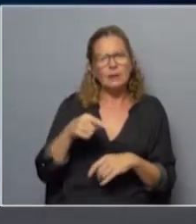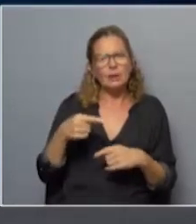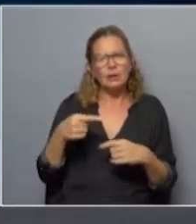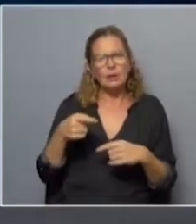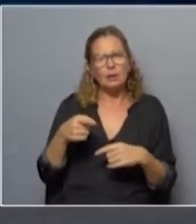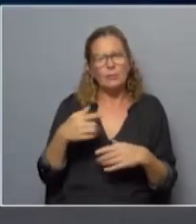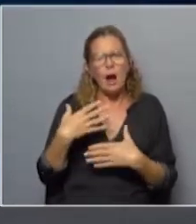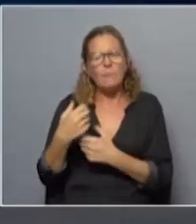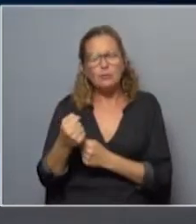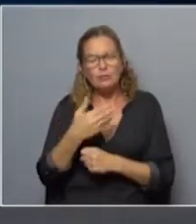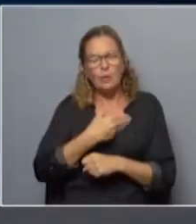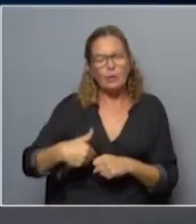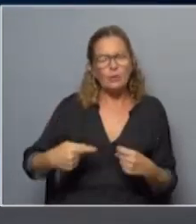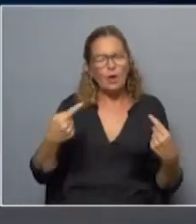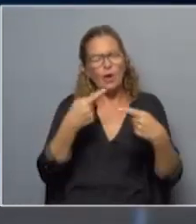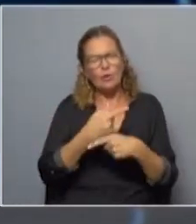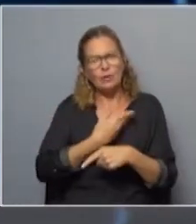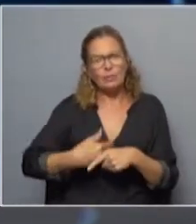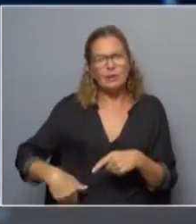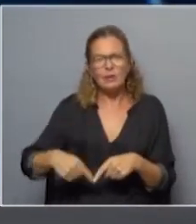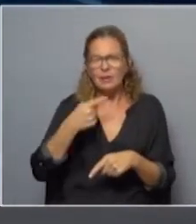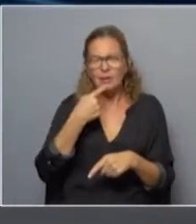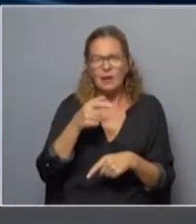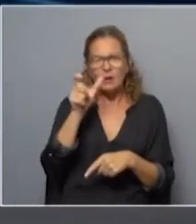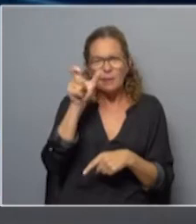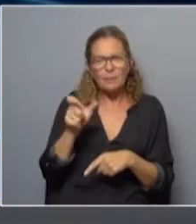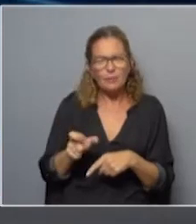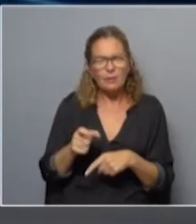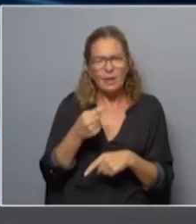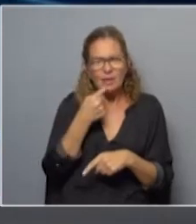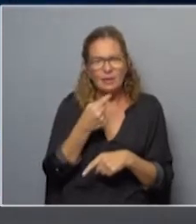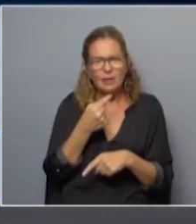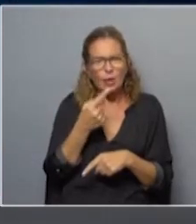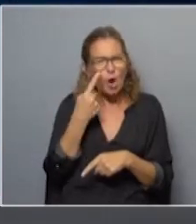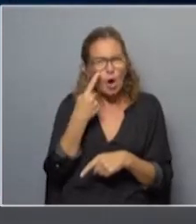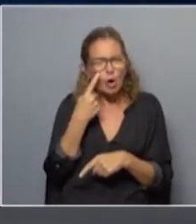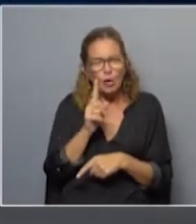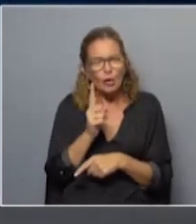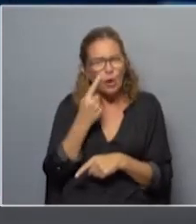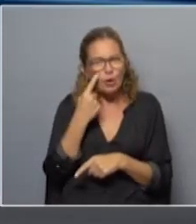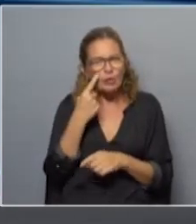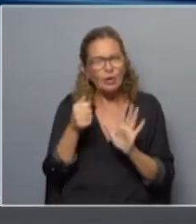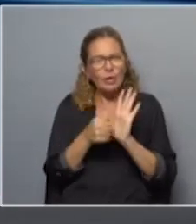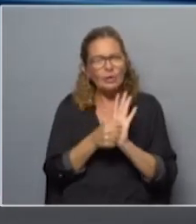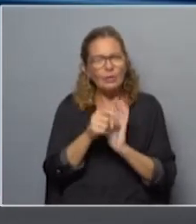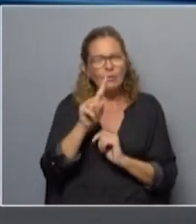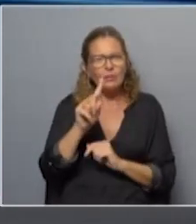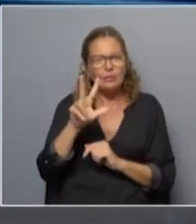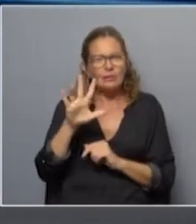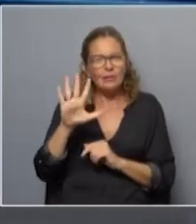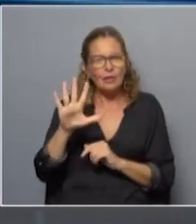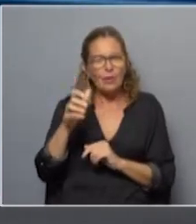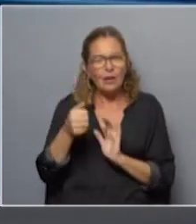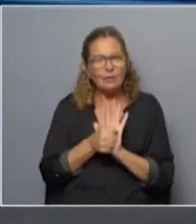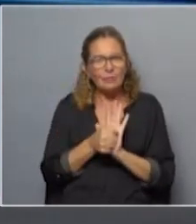o contra el gobierno. Bien, ¿y cuál era el fundamento que decía? Que la gente no conoce los 135 artículos que van a ser objeto de